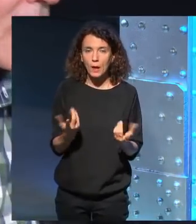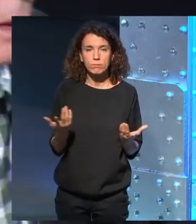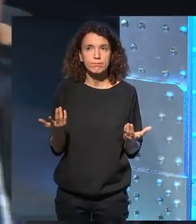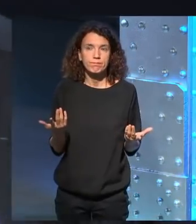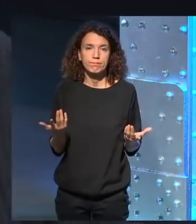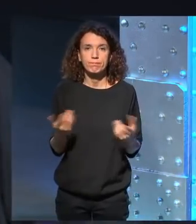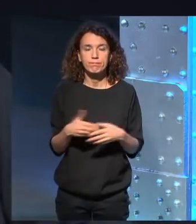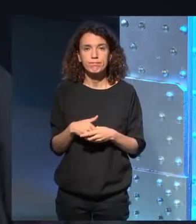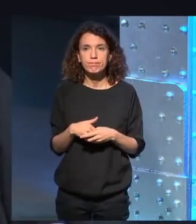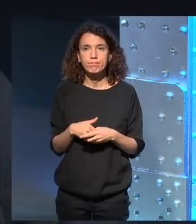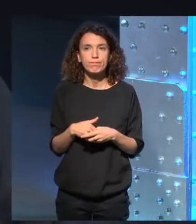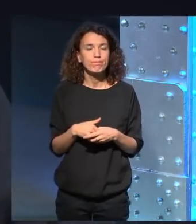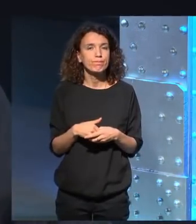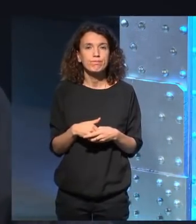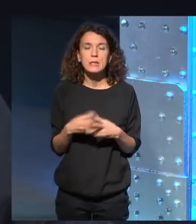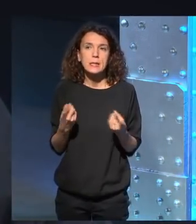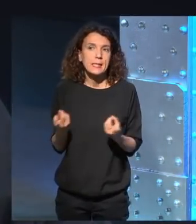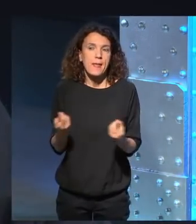de de